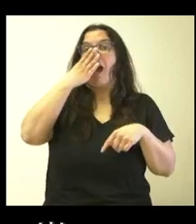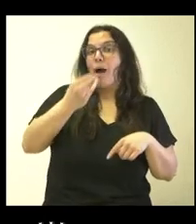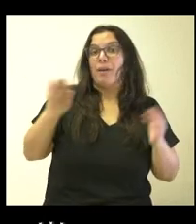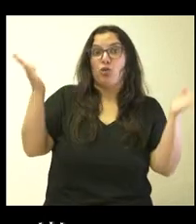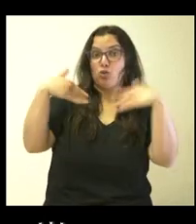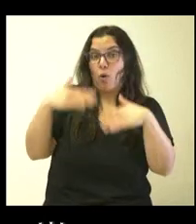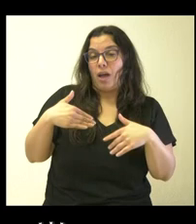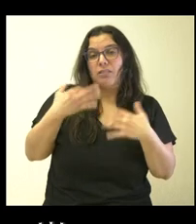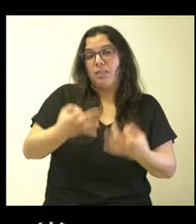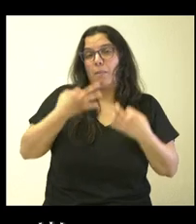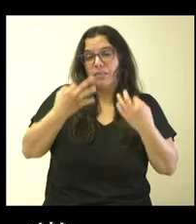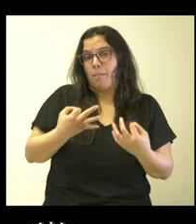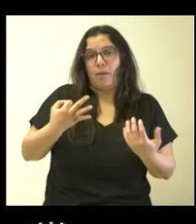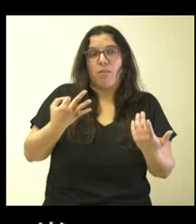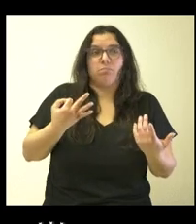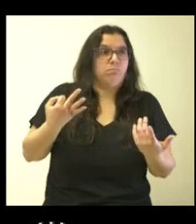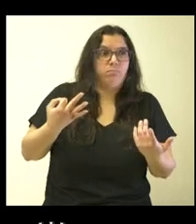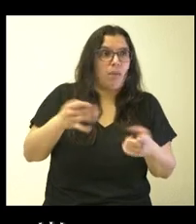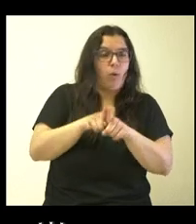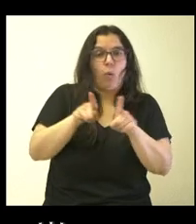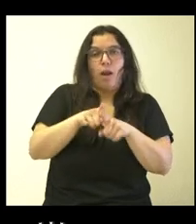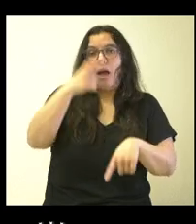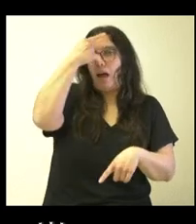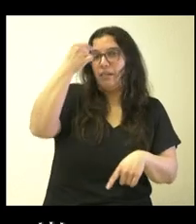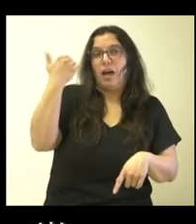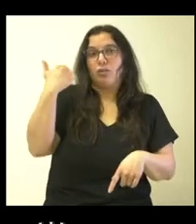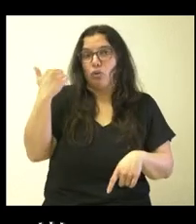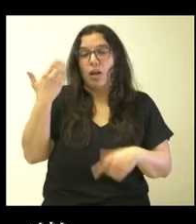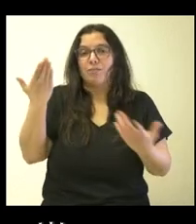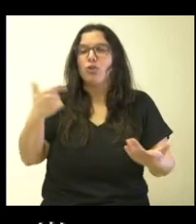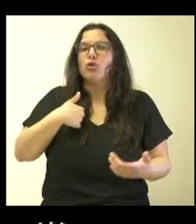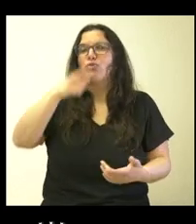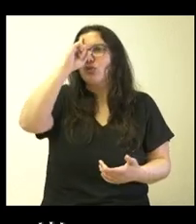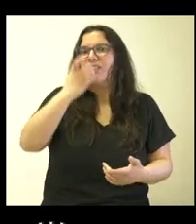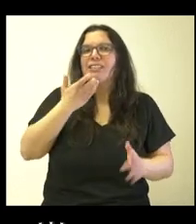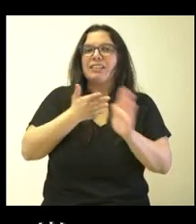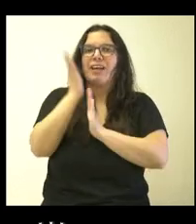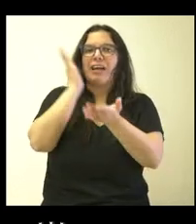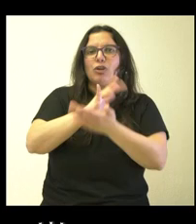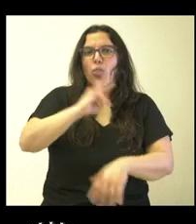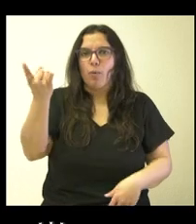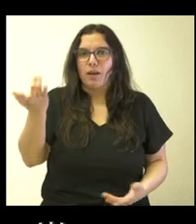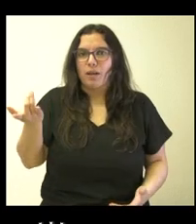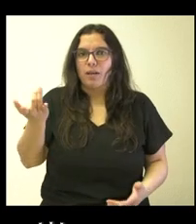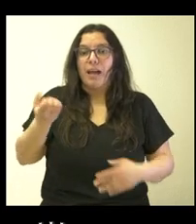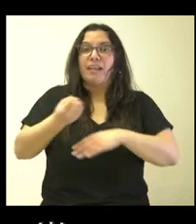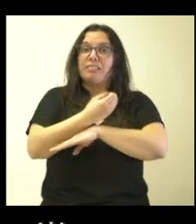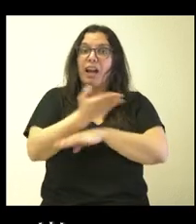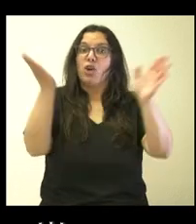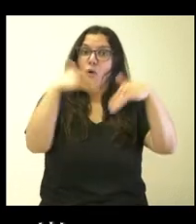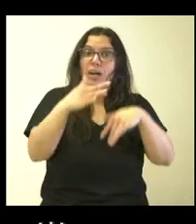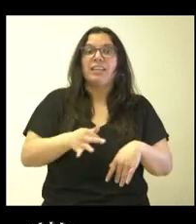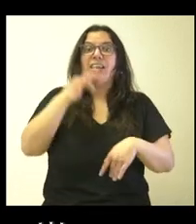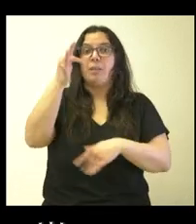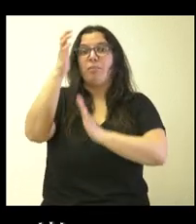habituales, como son Avila y Soria. Entonces, no sé si no se produce un doble castigo de no tienes el tren y encima no te